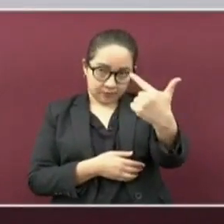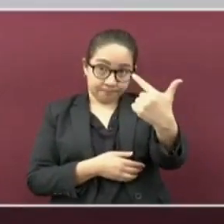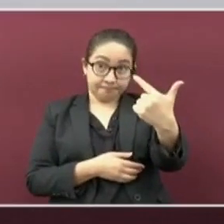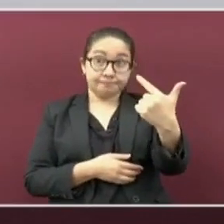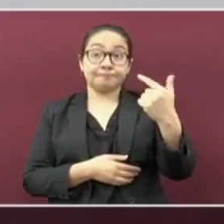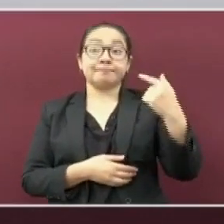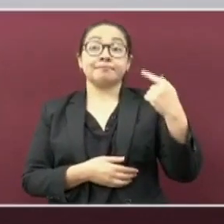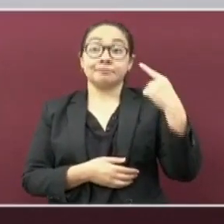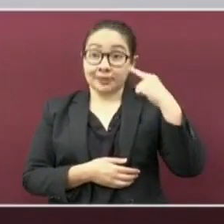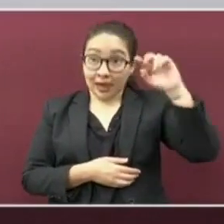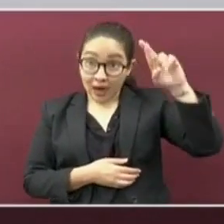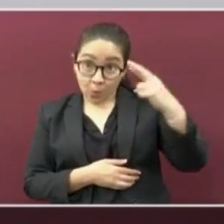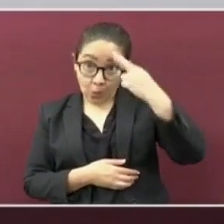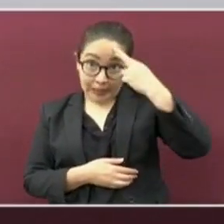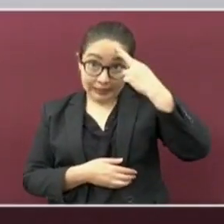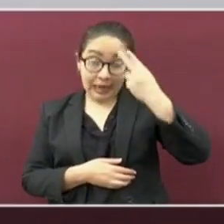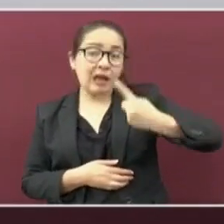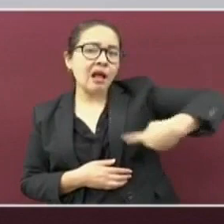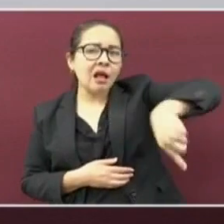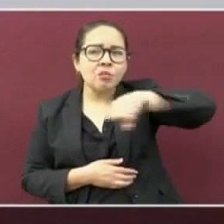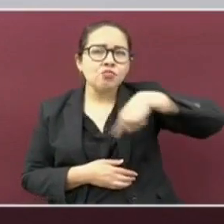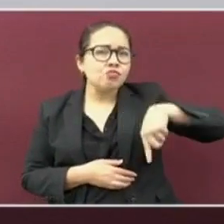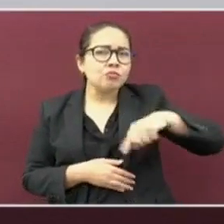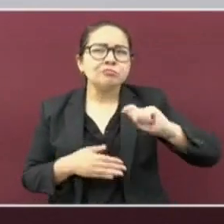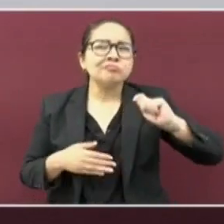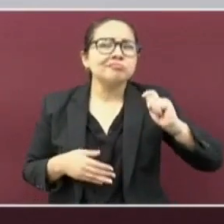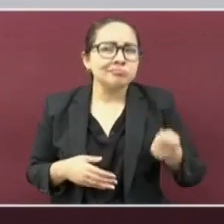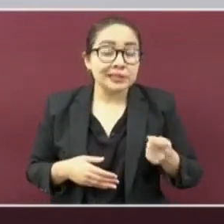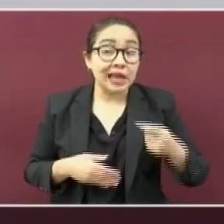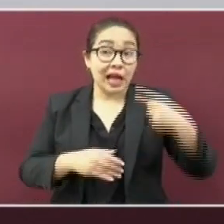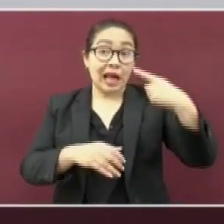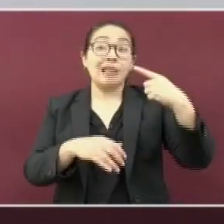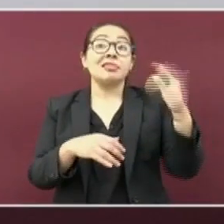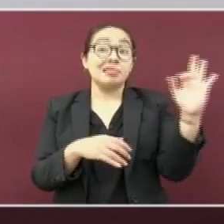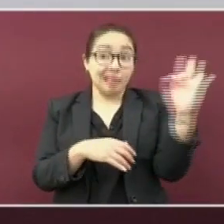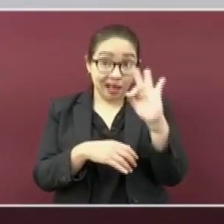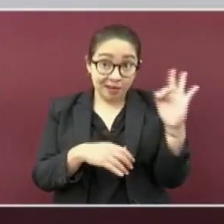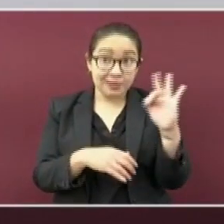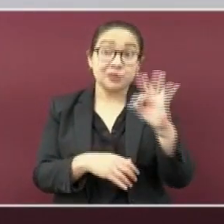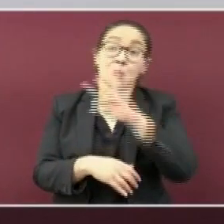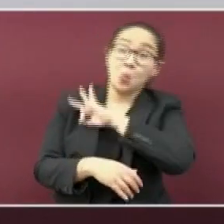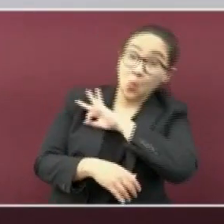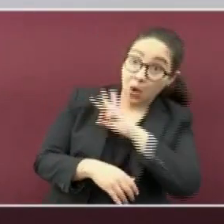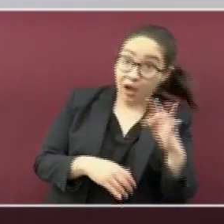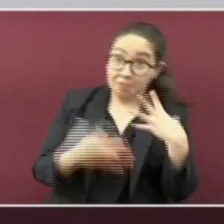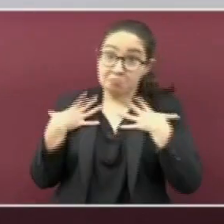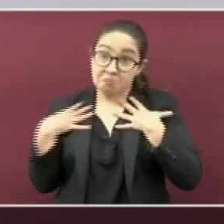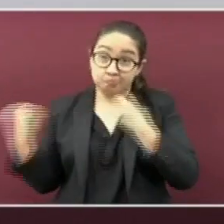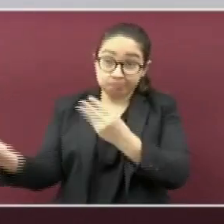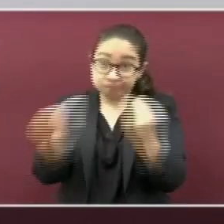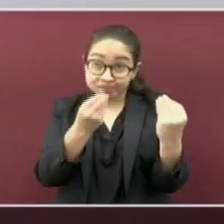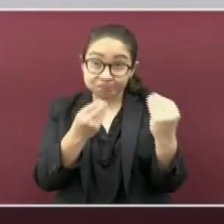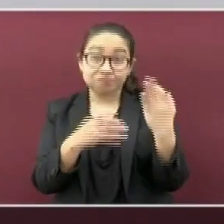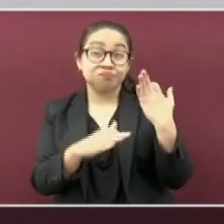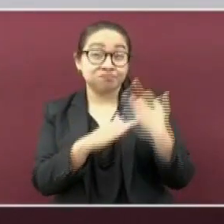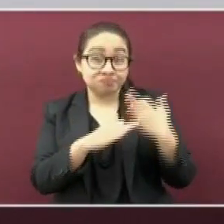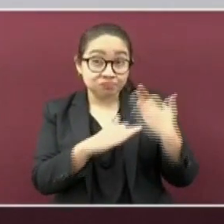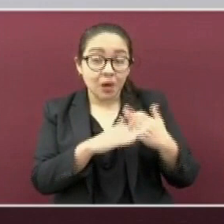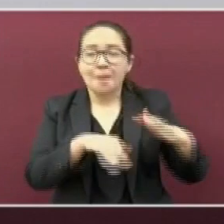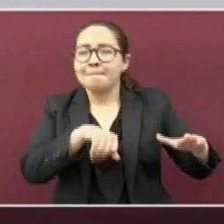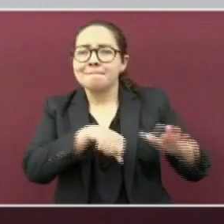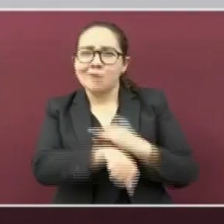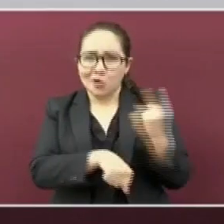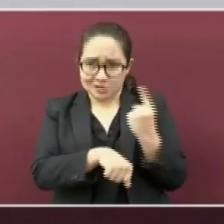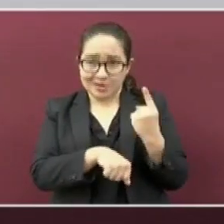Recuerden que representan a los enfermos que tienen la posibilidad de continuar con la transmisión, dado